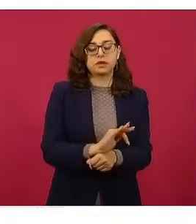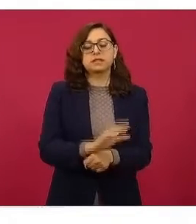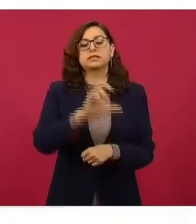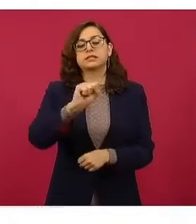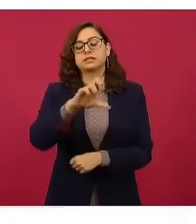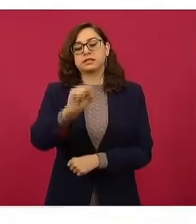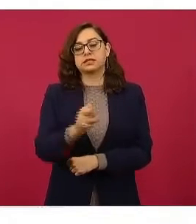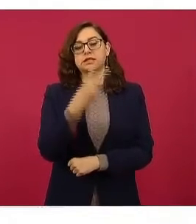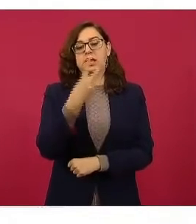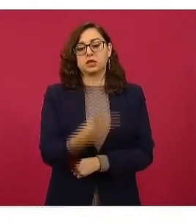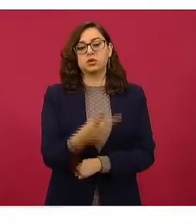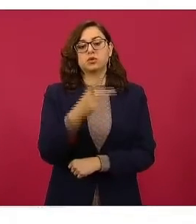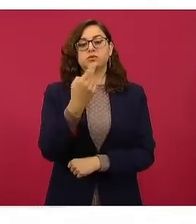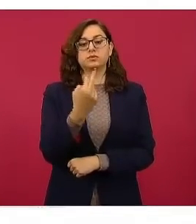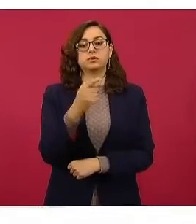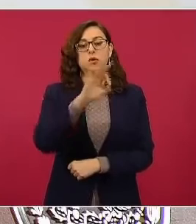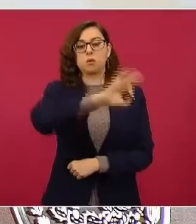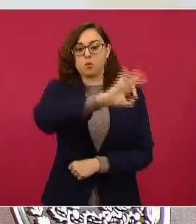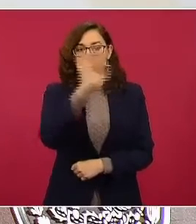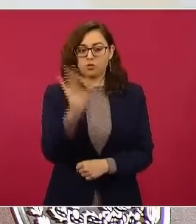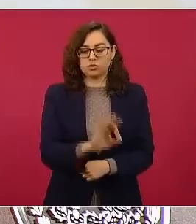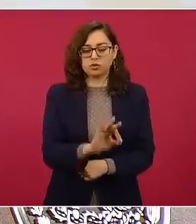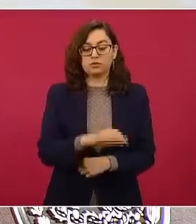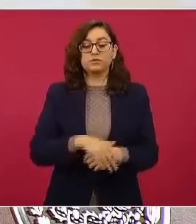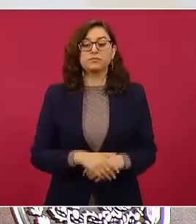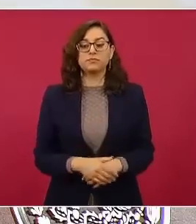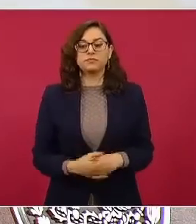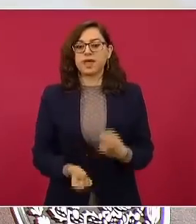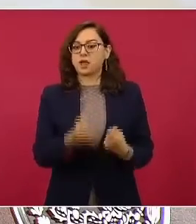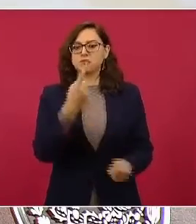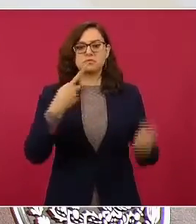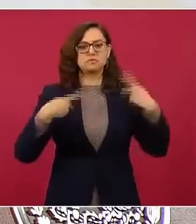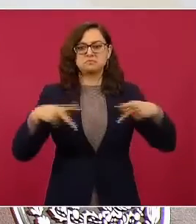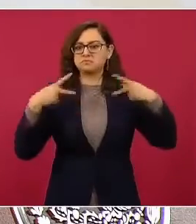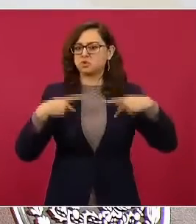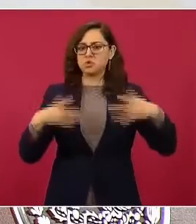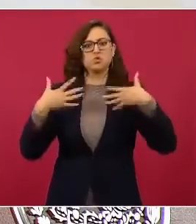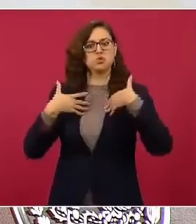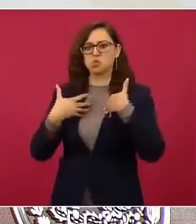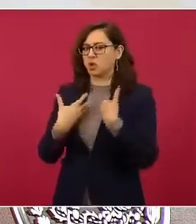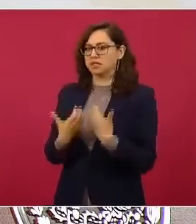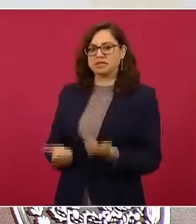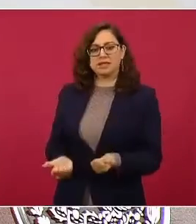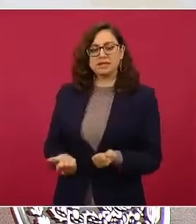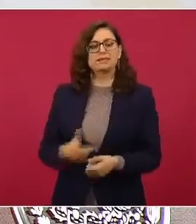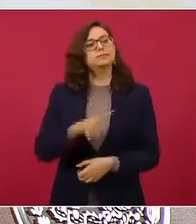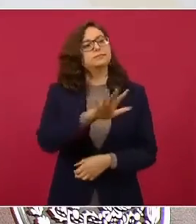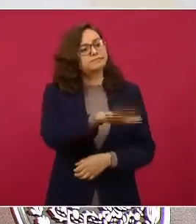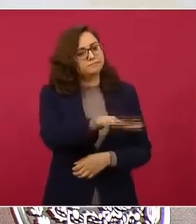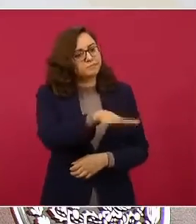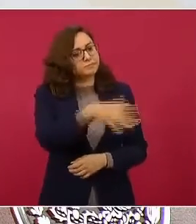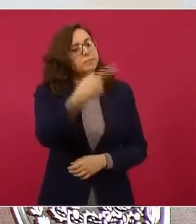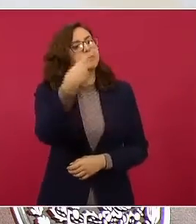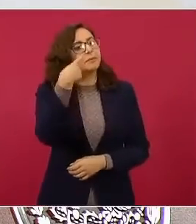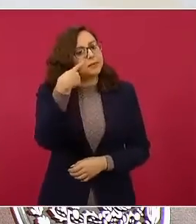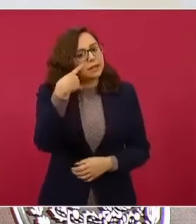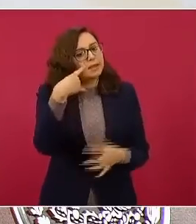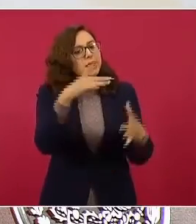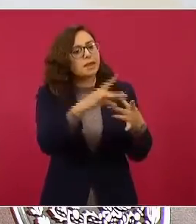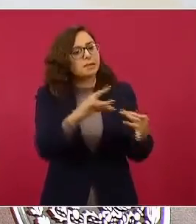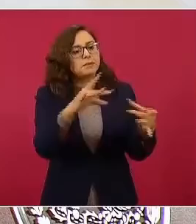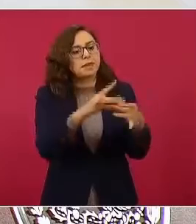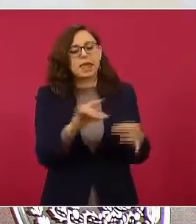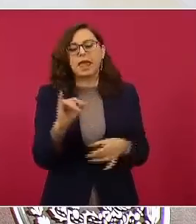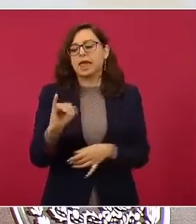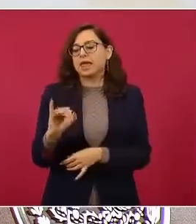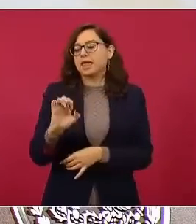por ciento. Por ahí, algunas personas que no lo entienden, explicarles que del 100 por ciento del IEPS,